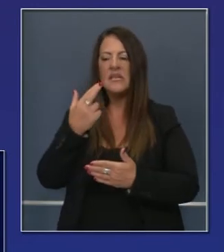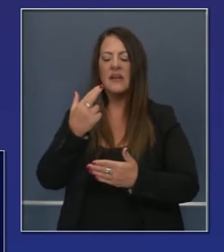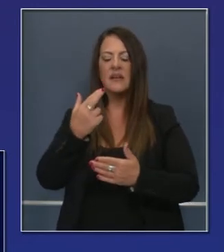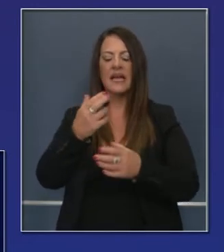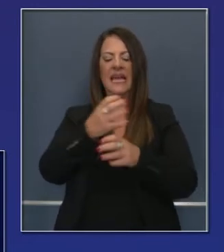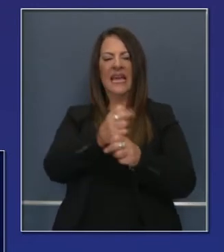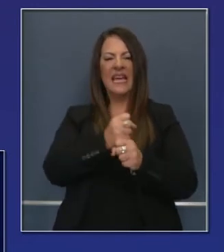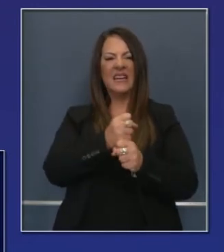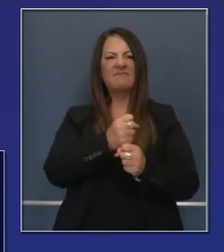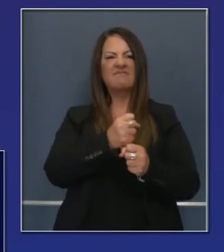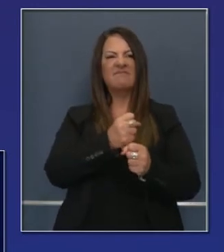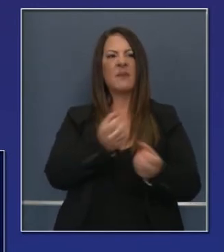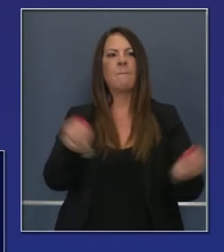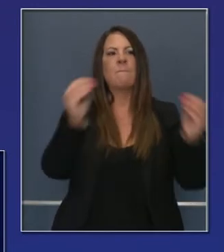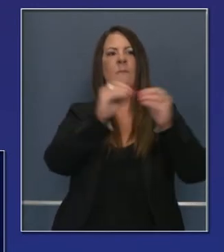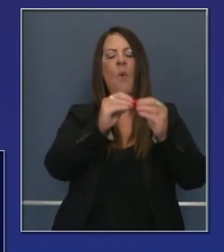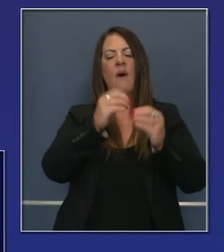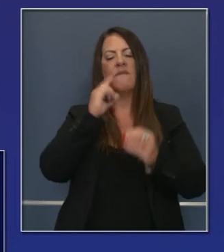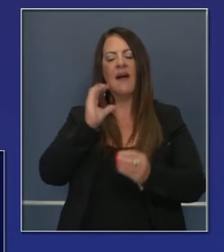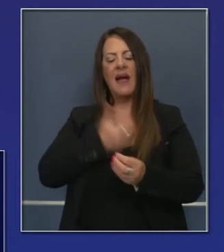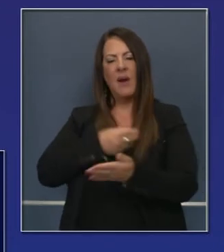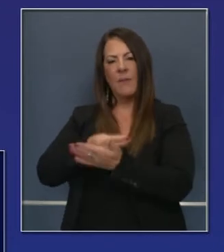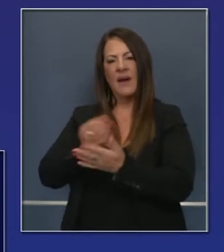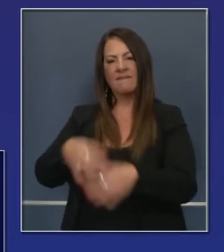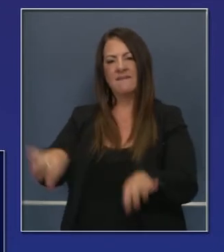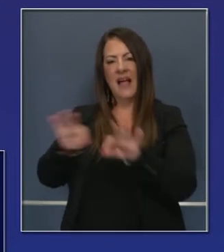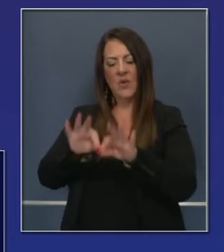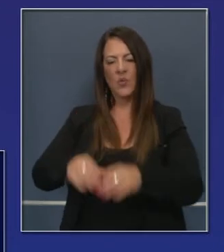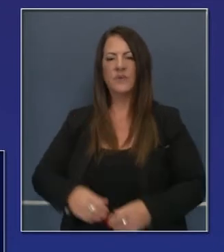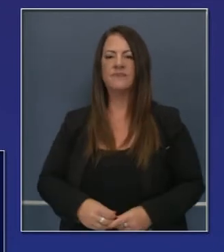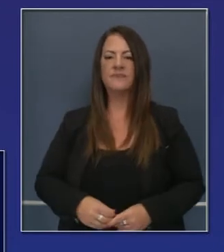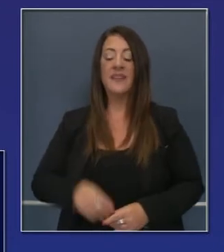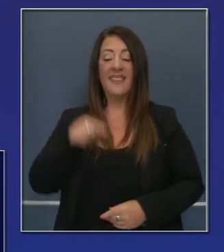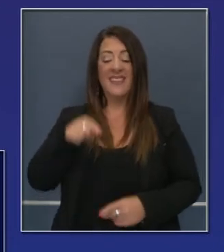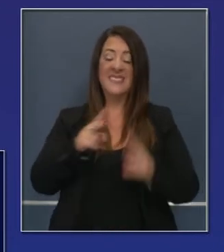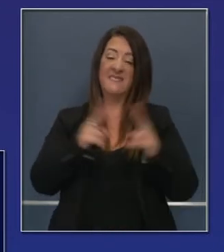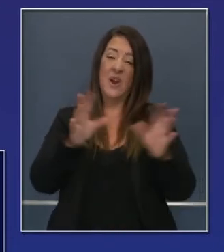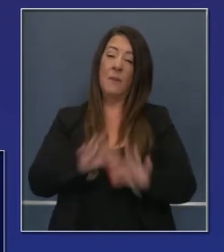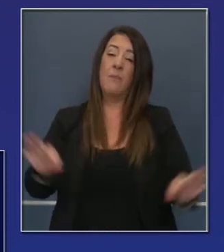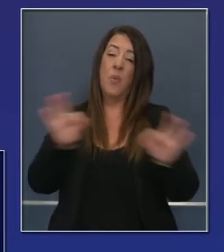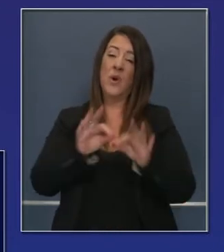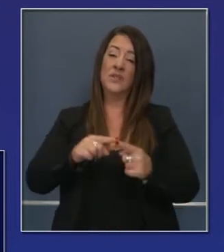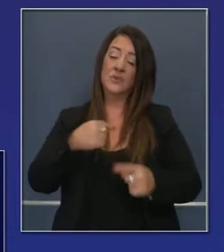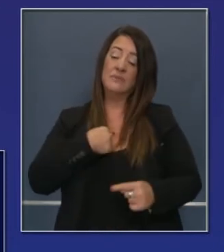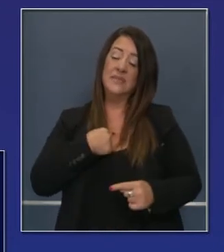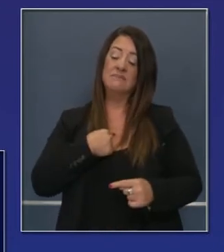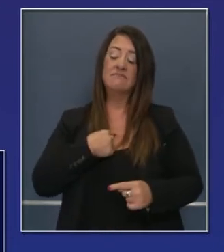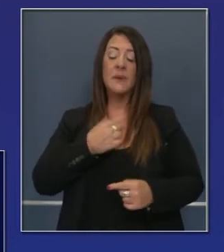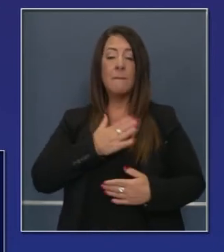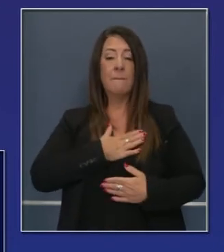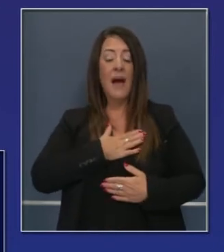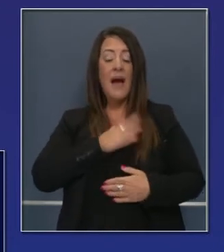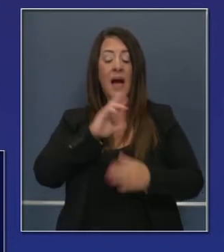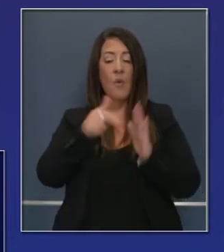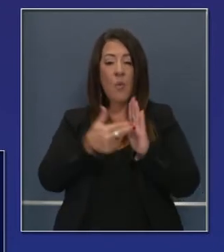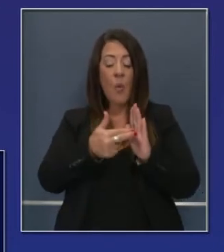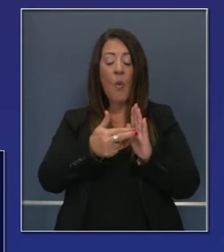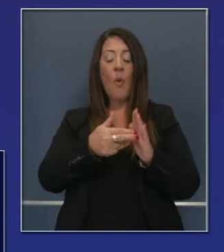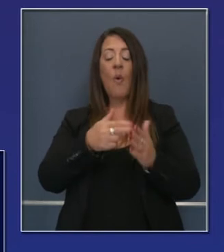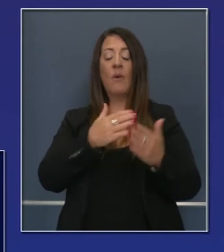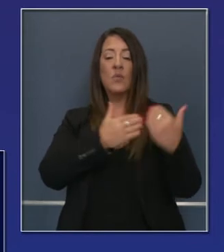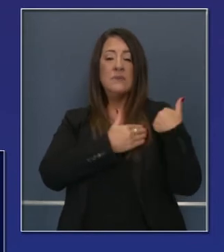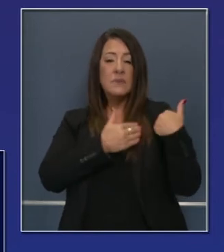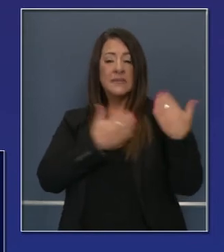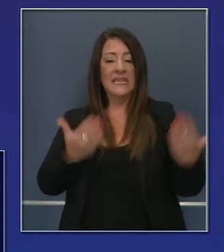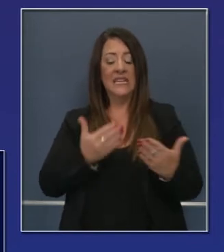redondear todo esto porque es muy importante para mí personalmente, profesionalmente, en cuanto a mis